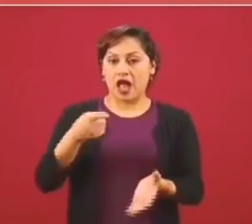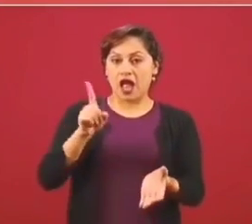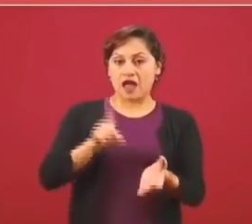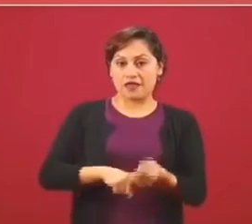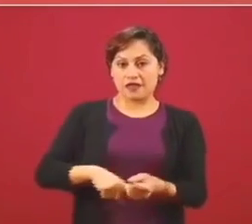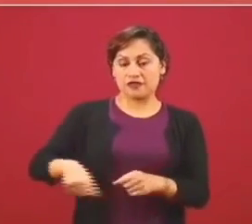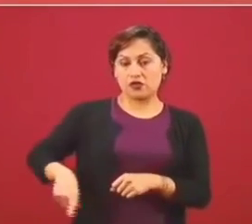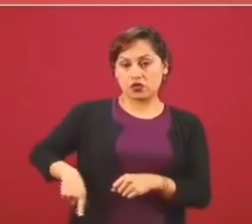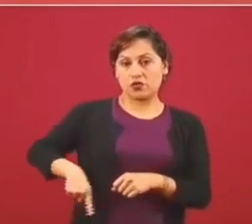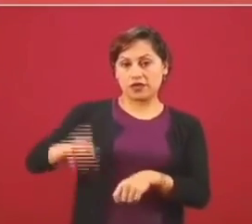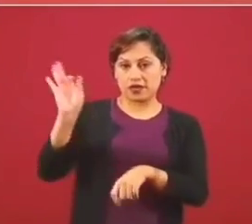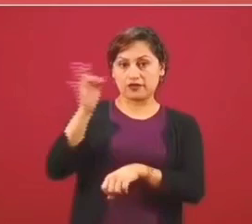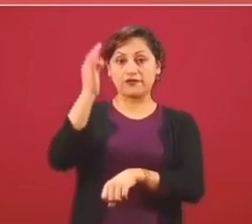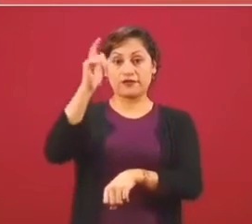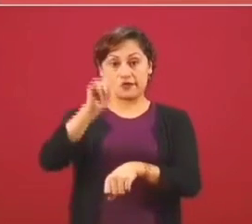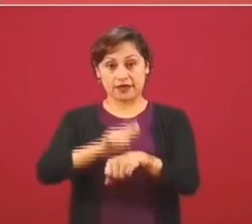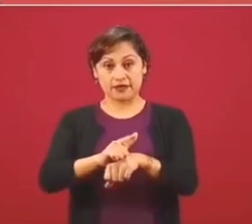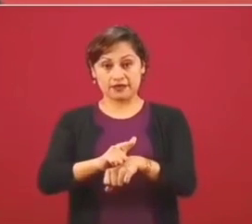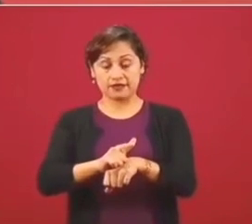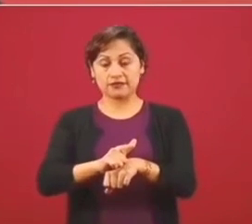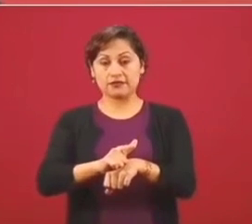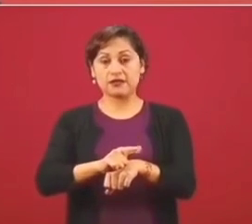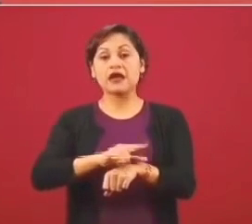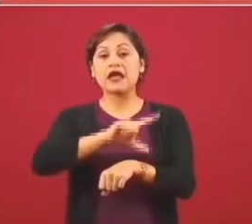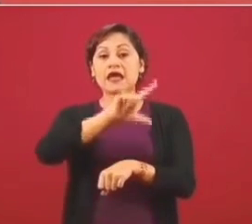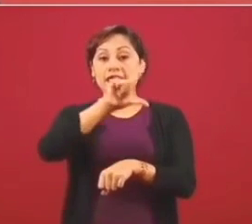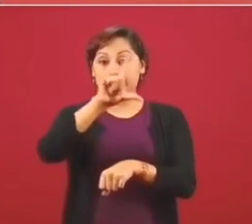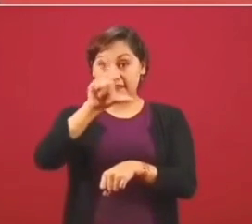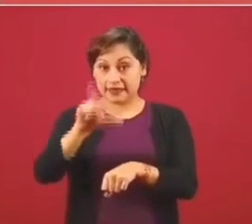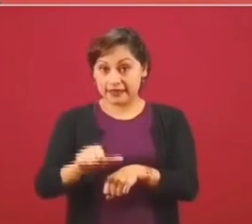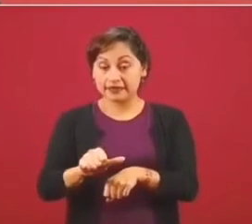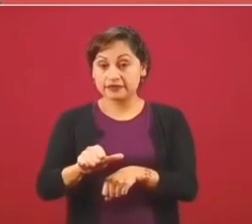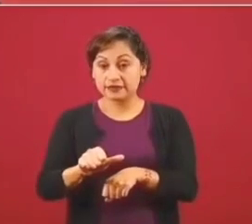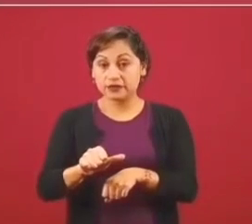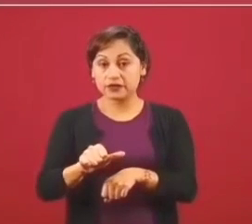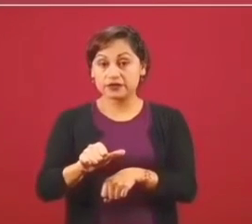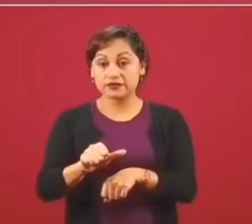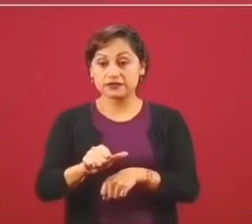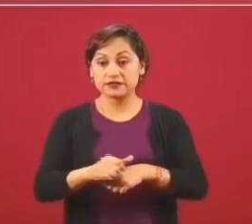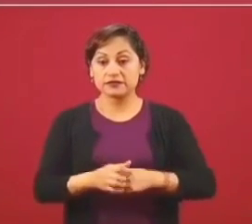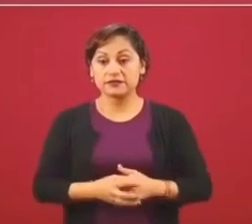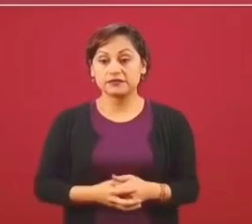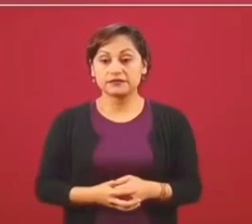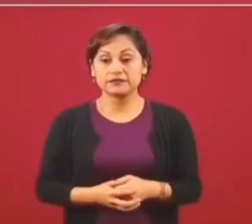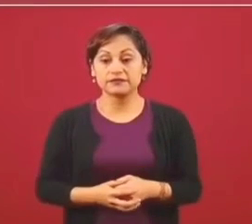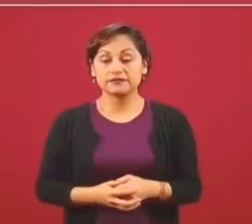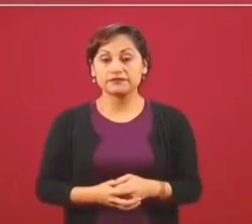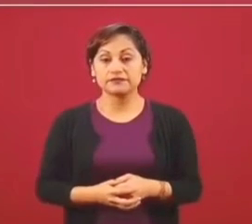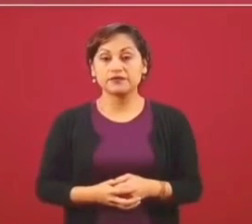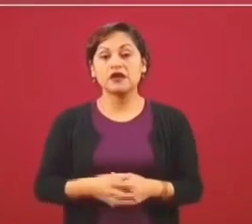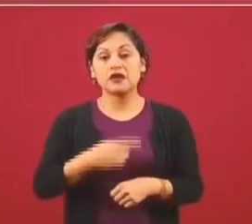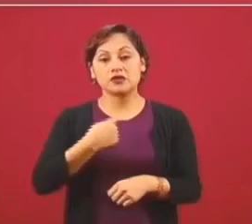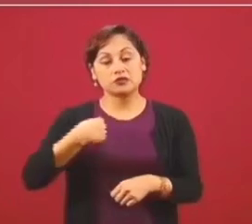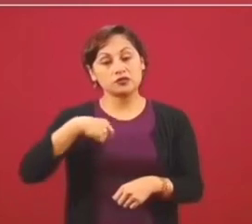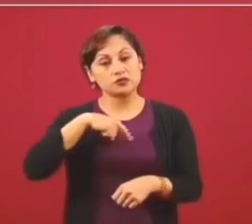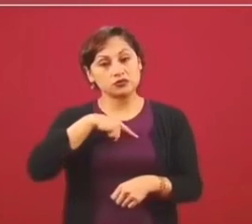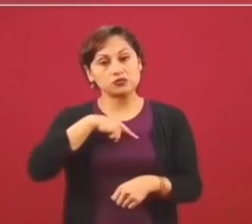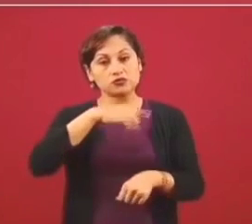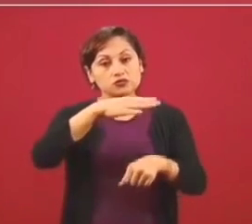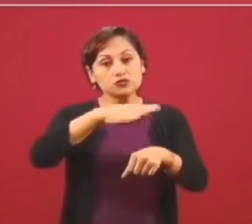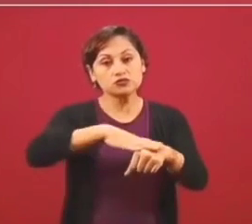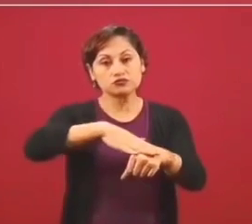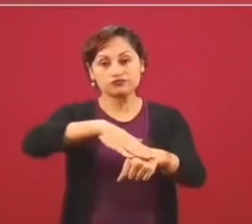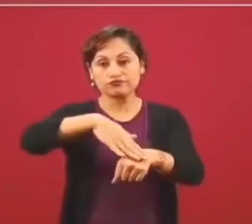federal. Y luego también insistir mucho,